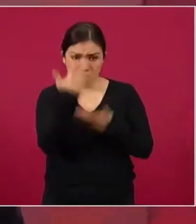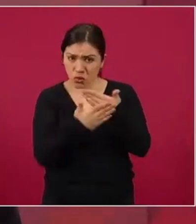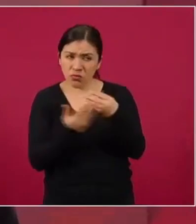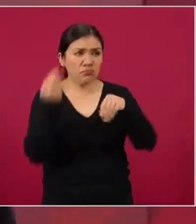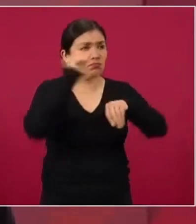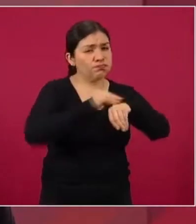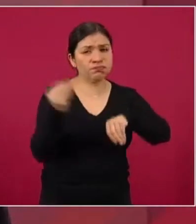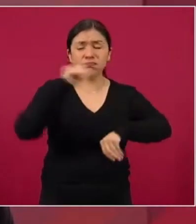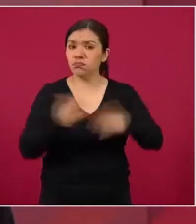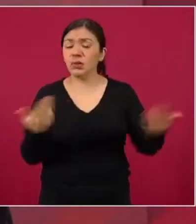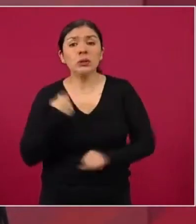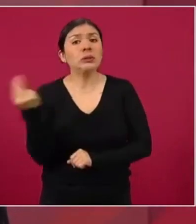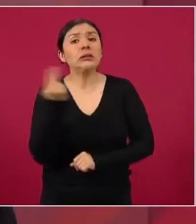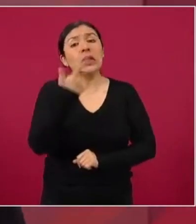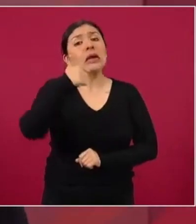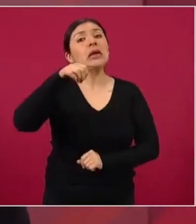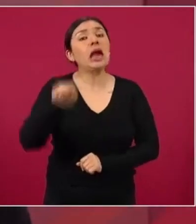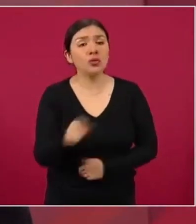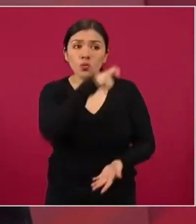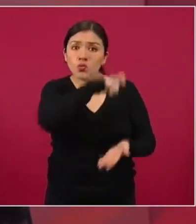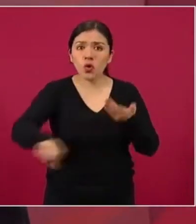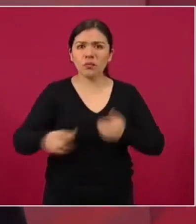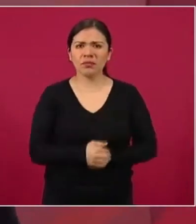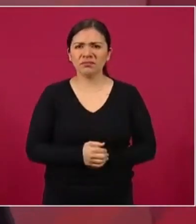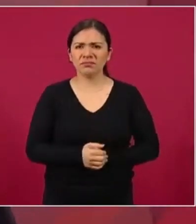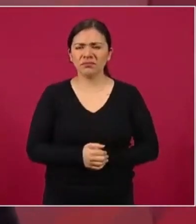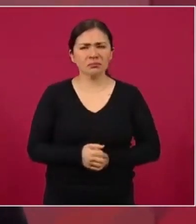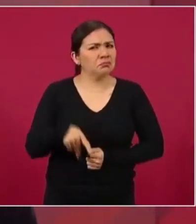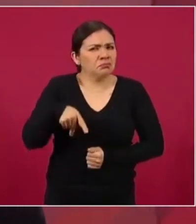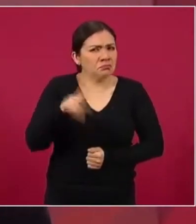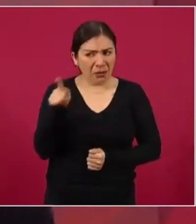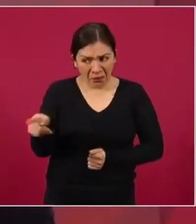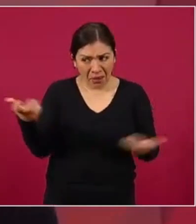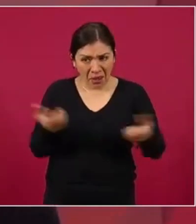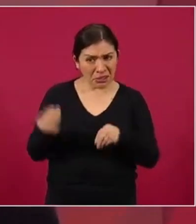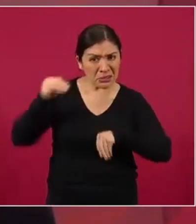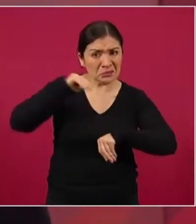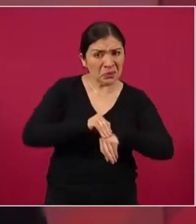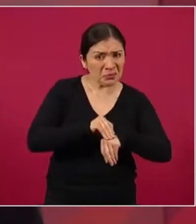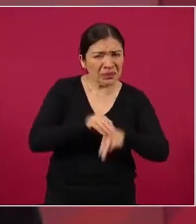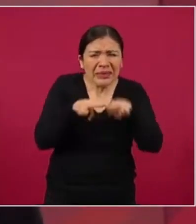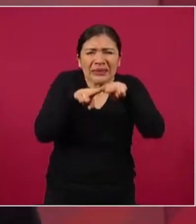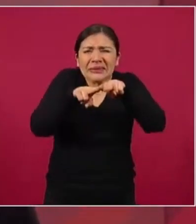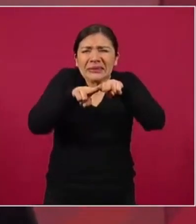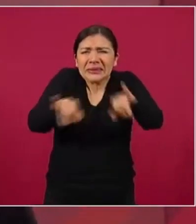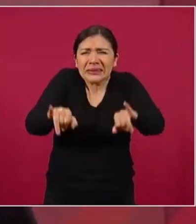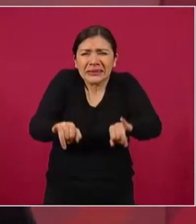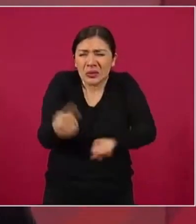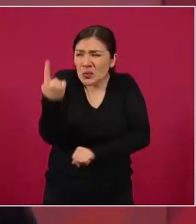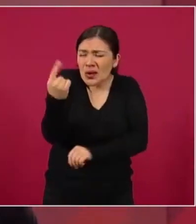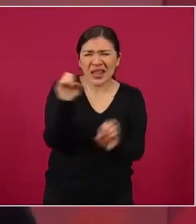gas. No hicieron ni una sola termoeléctrica